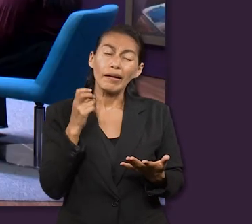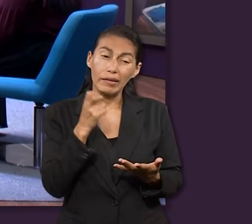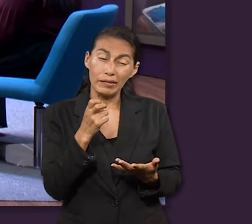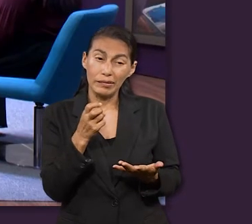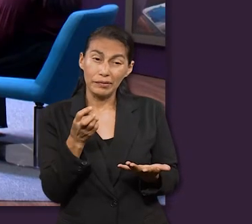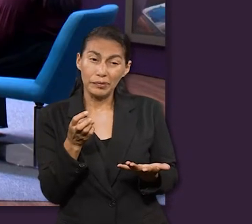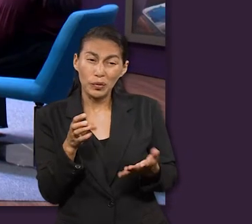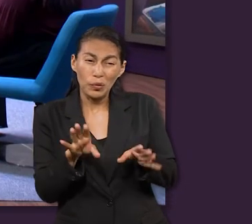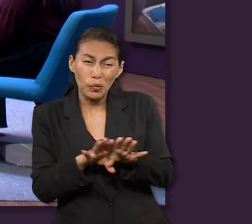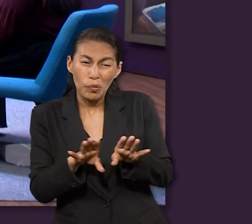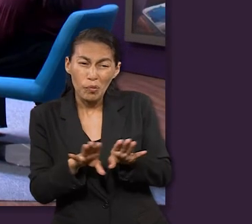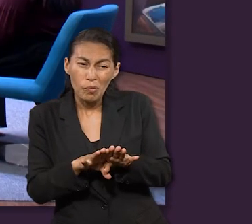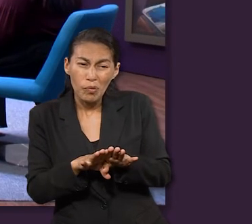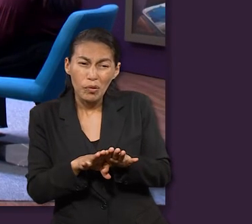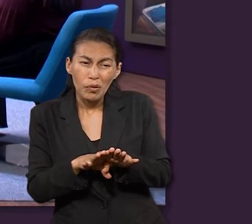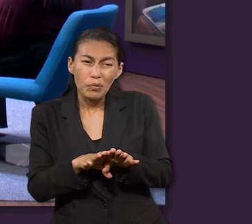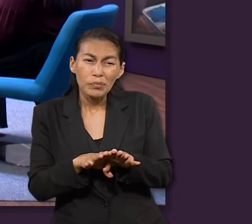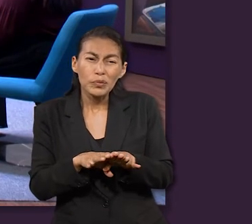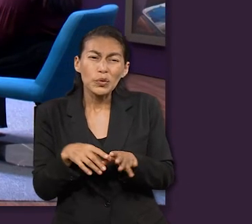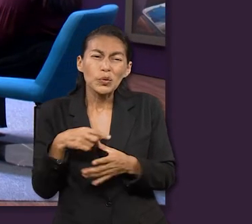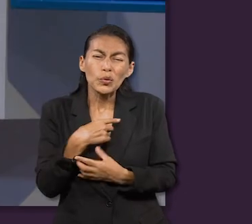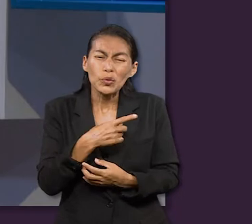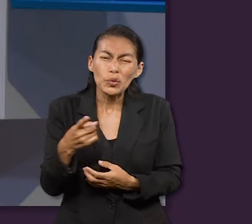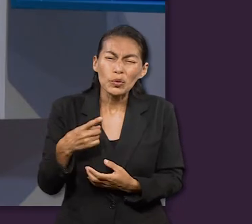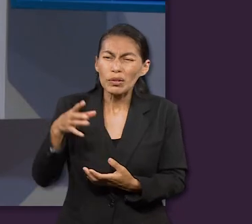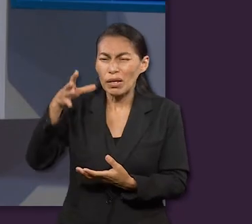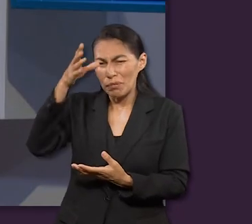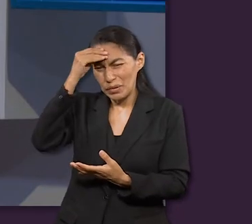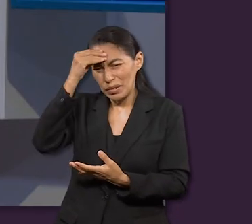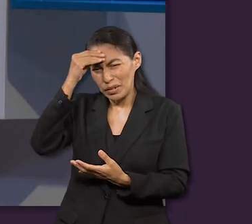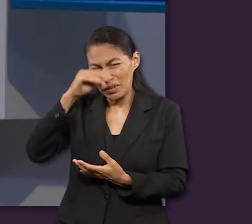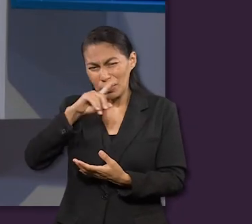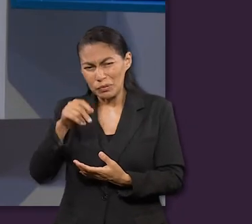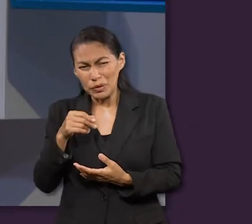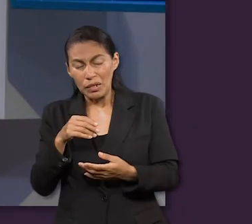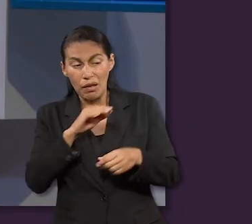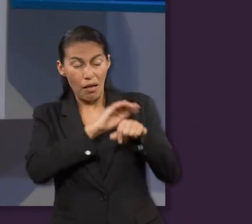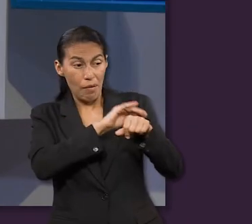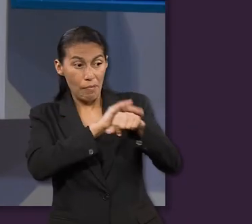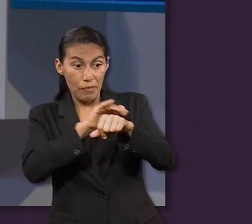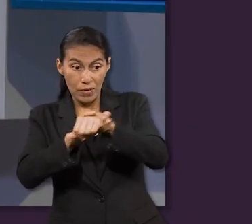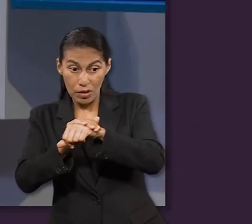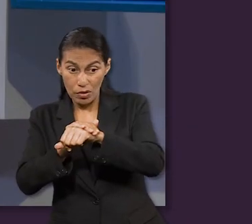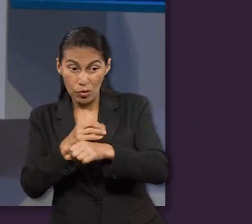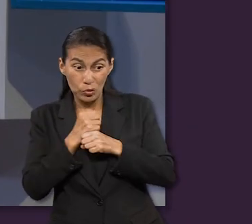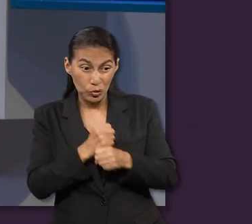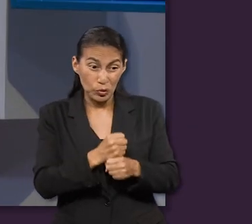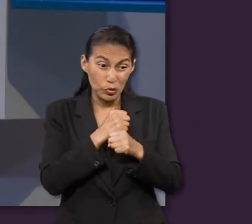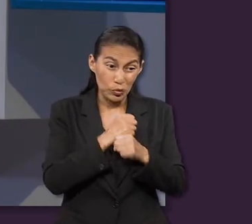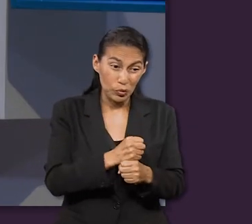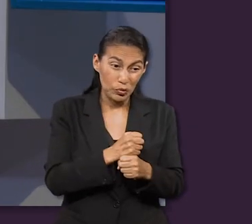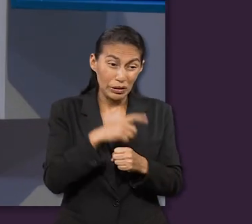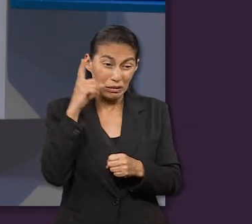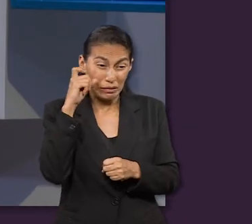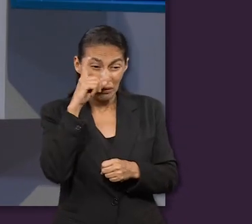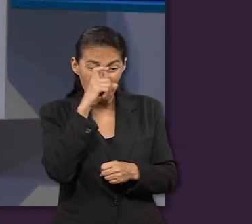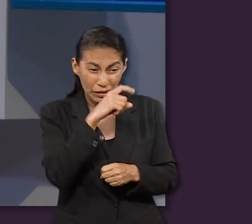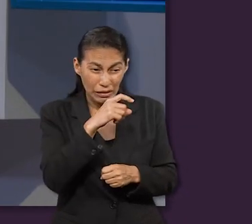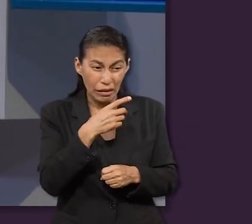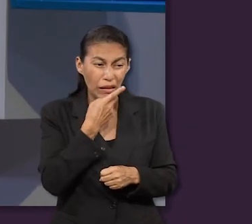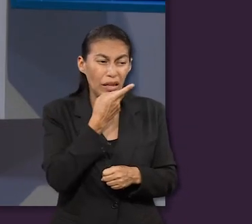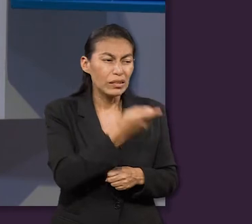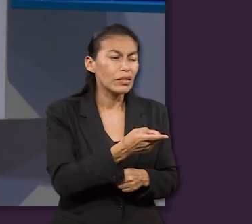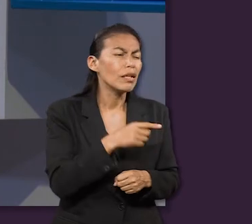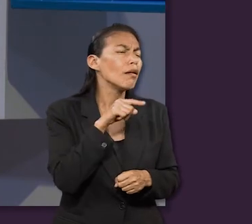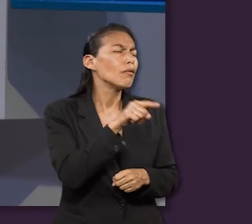mensaje adaptarlo? ¿O cómo podemos compartirle este mensaje a algún amigo y decirle, ¿sabes qué? Es que no te deben de sorprender